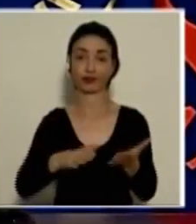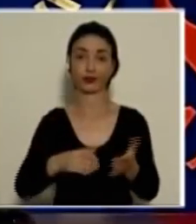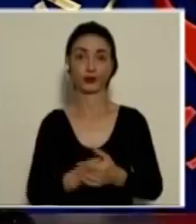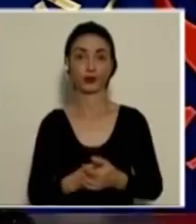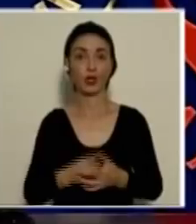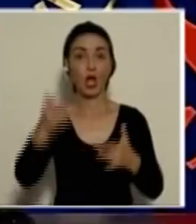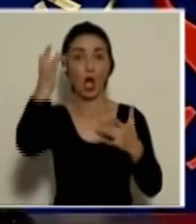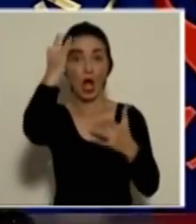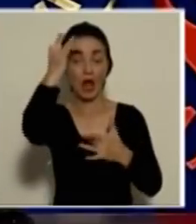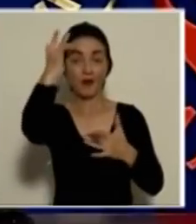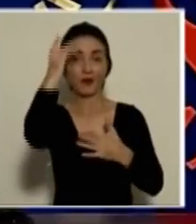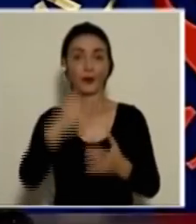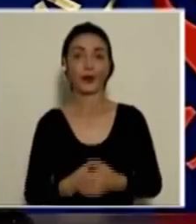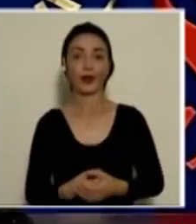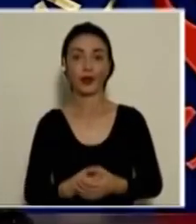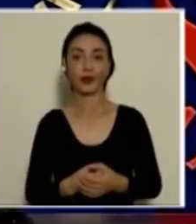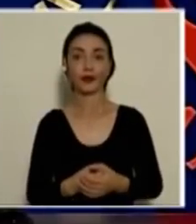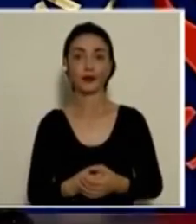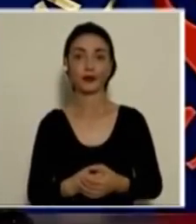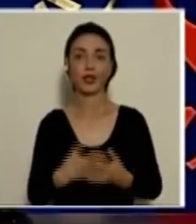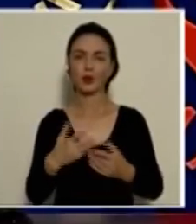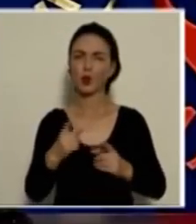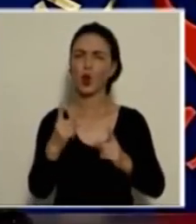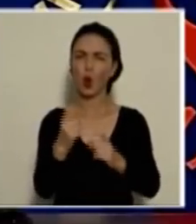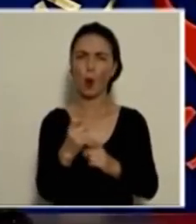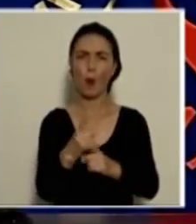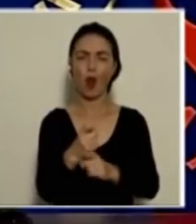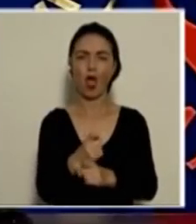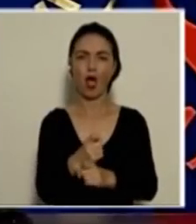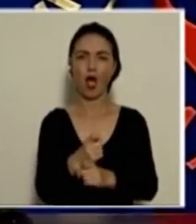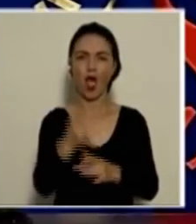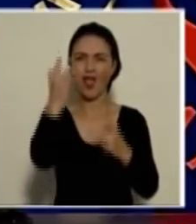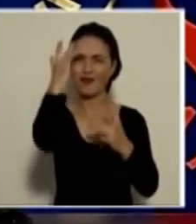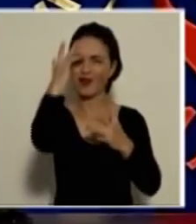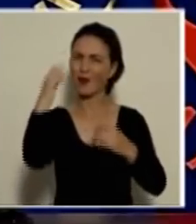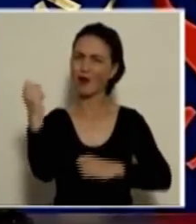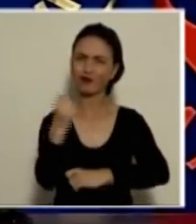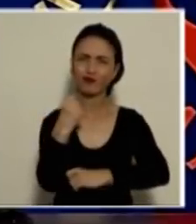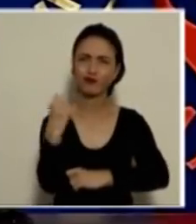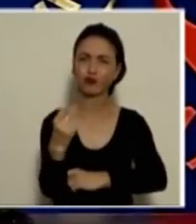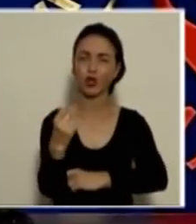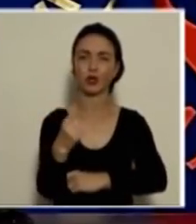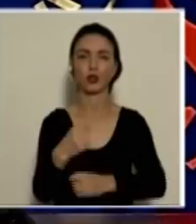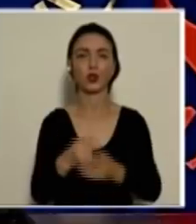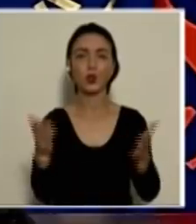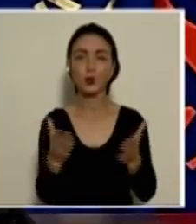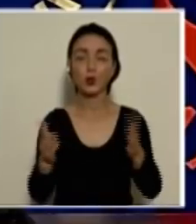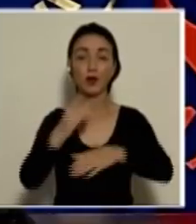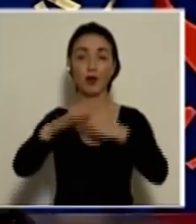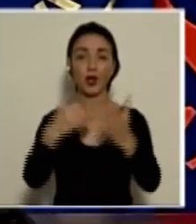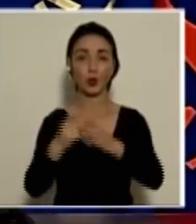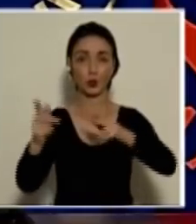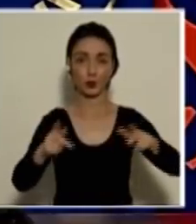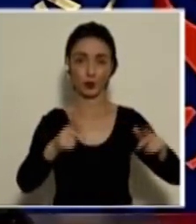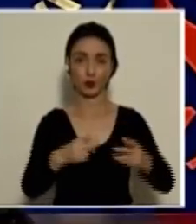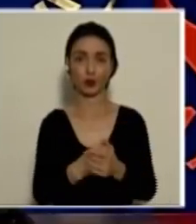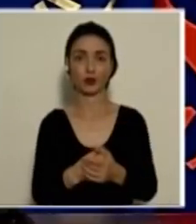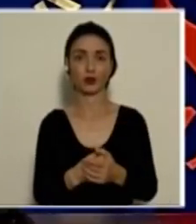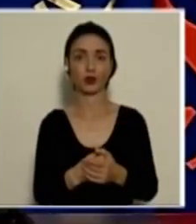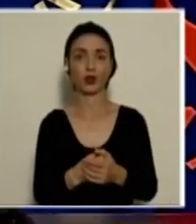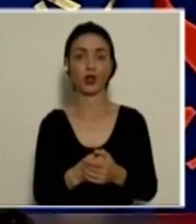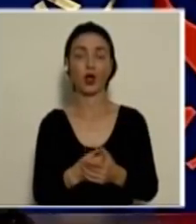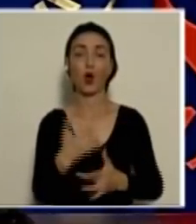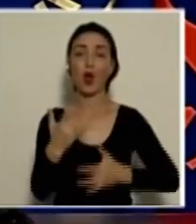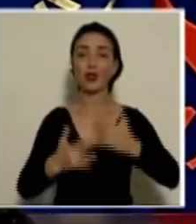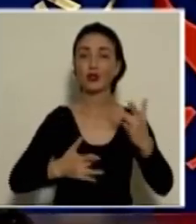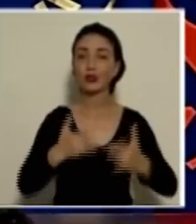La enfermedad es una enfermedad que es muy compleja, es una enfermedad muy agresiva. Entonces, instar a todas las personas que tan pronto tengan